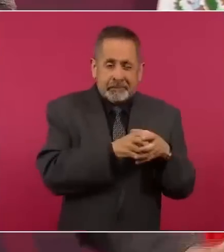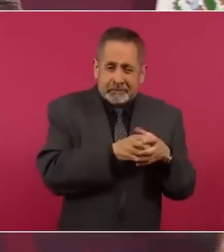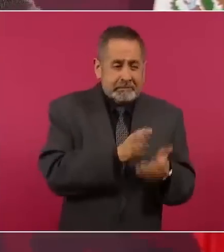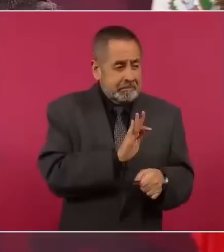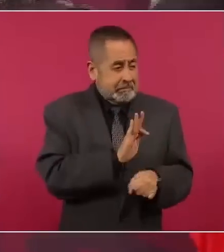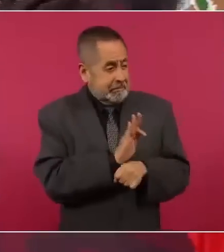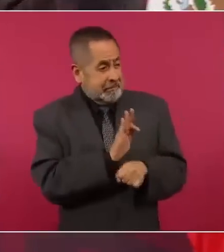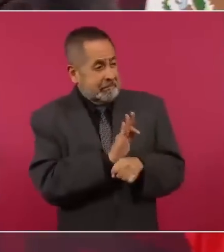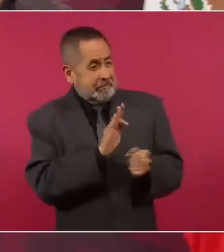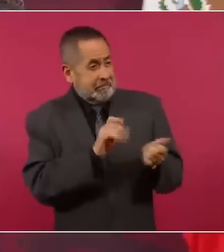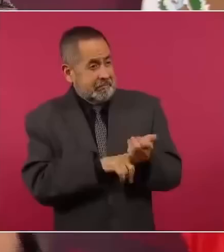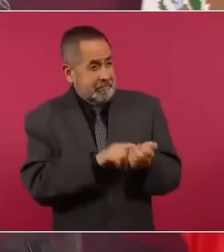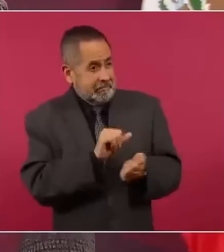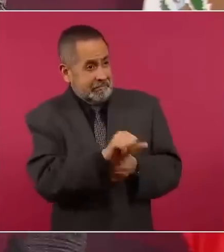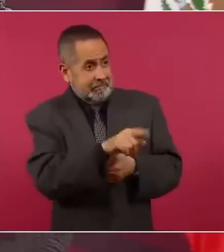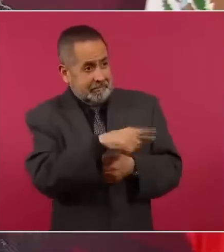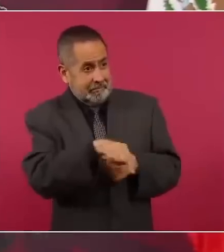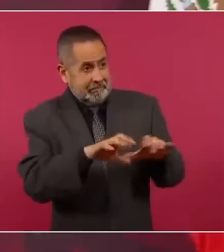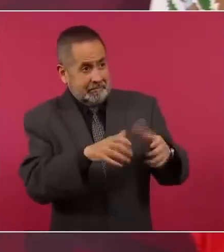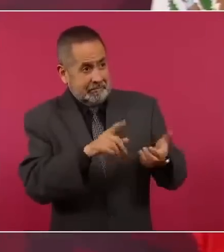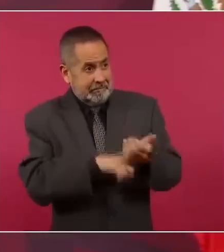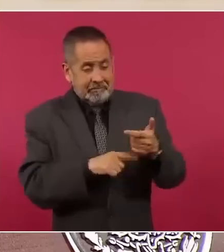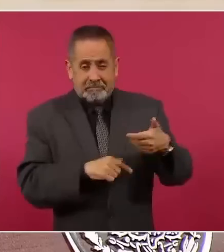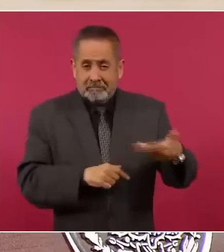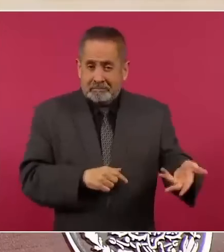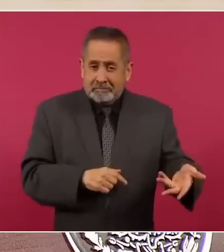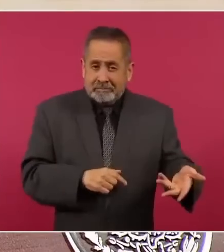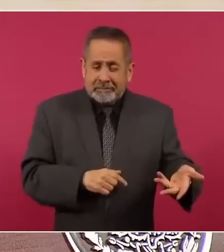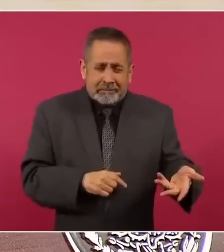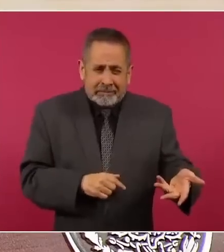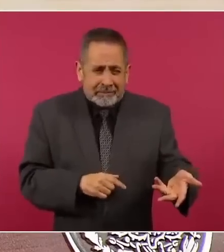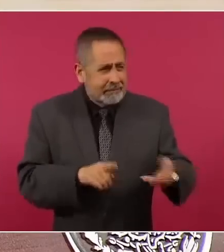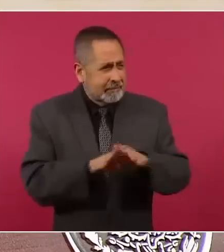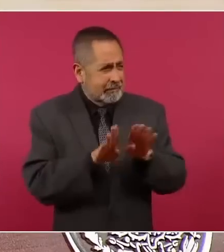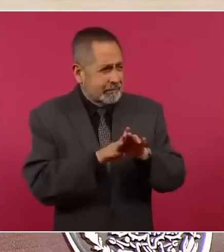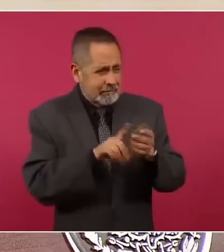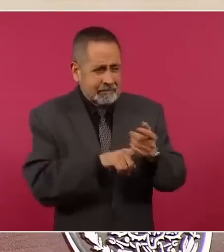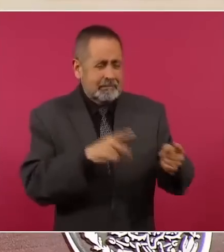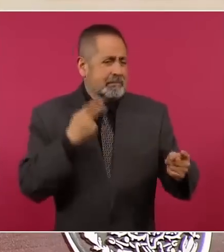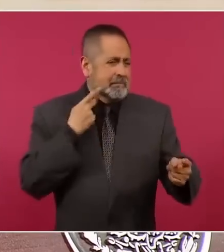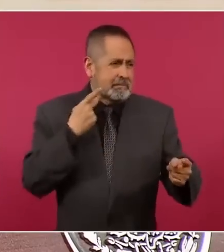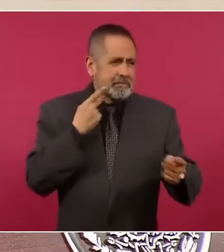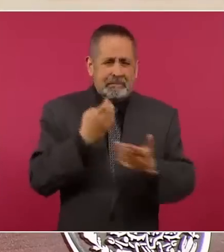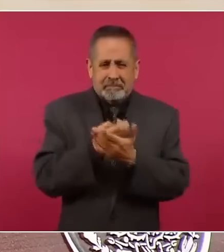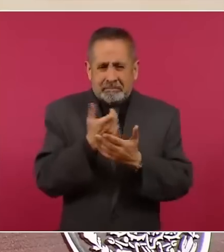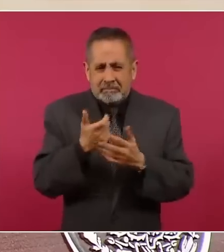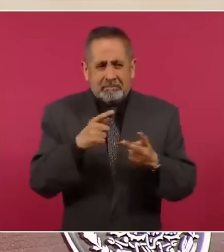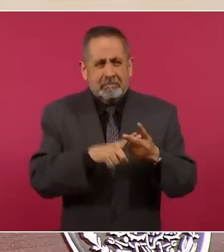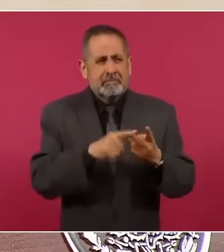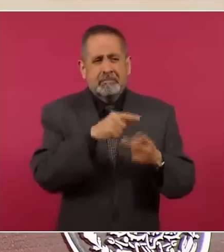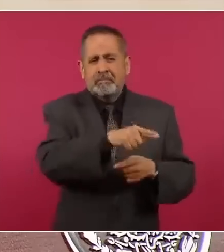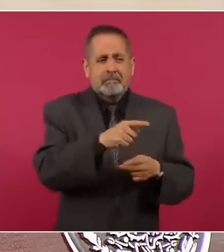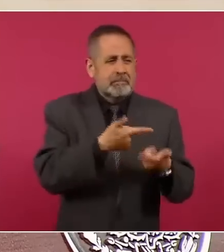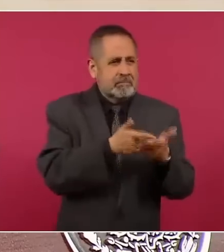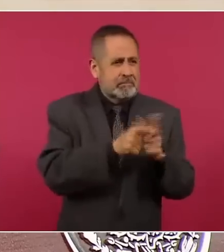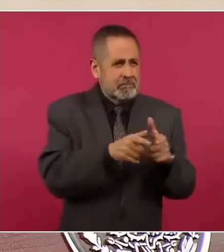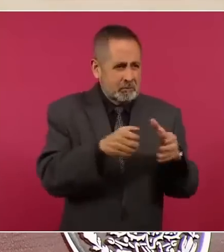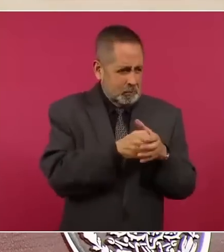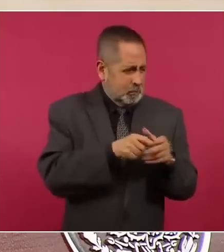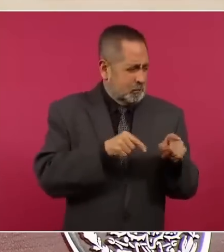los intereses políticos, económicos de las minorías,